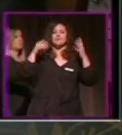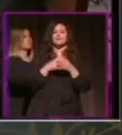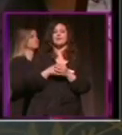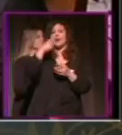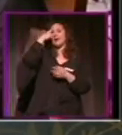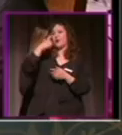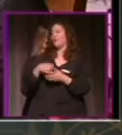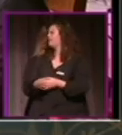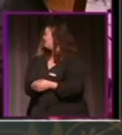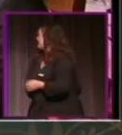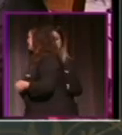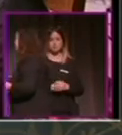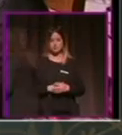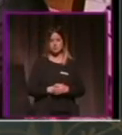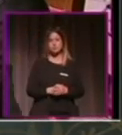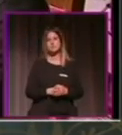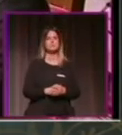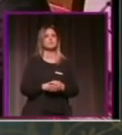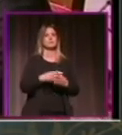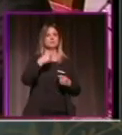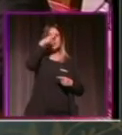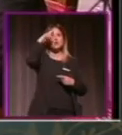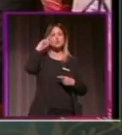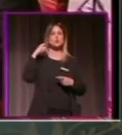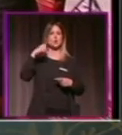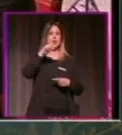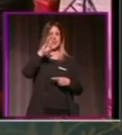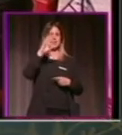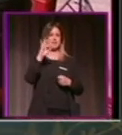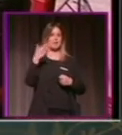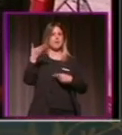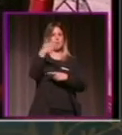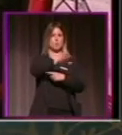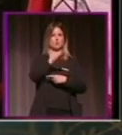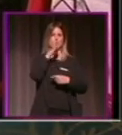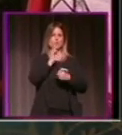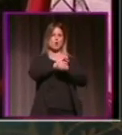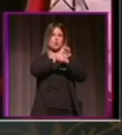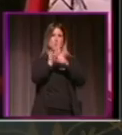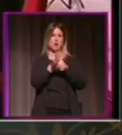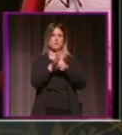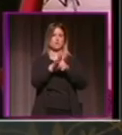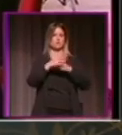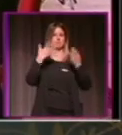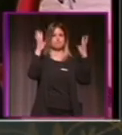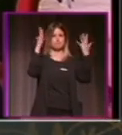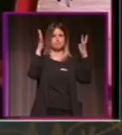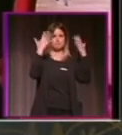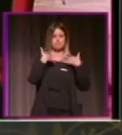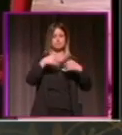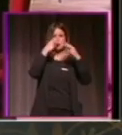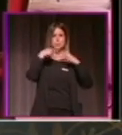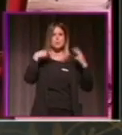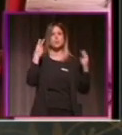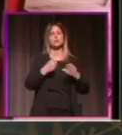ya se demostró cuando el pregón de José Luis Clemen que era un sitio terrorífico para celebrar el pregón de Semana Santa. Si hemos sido capaces de